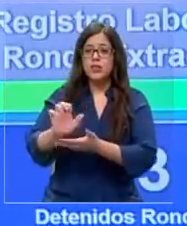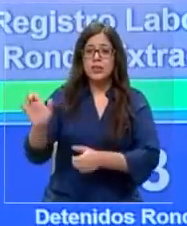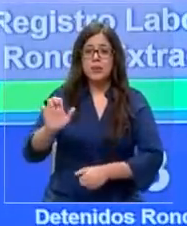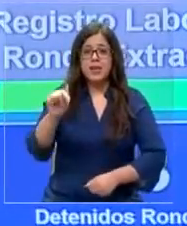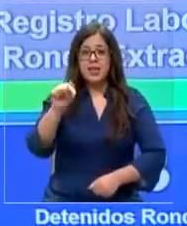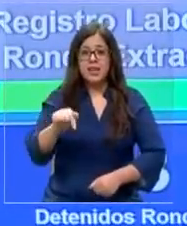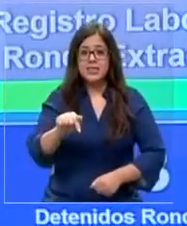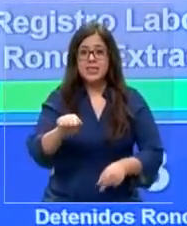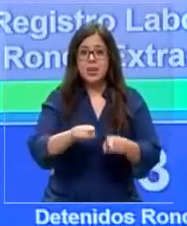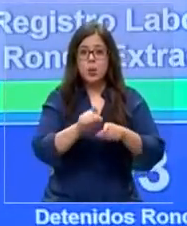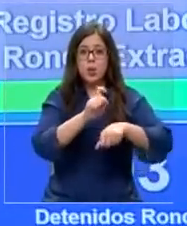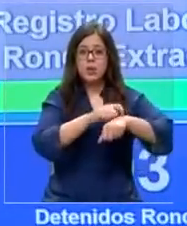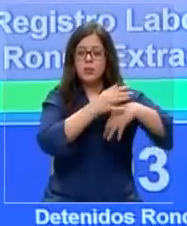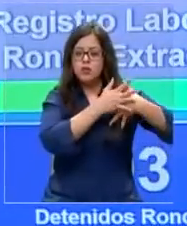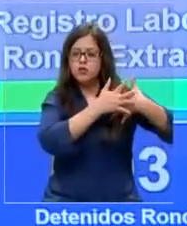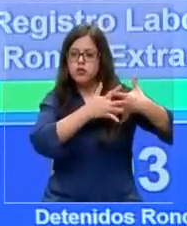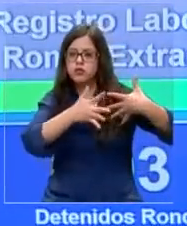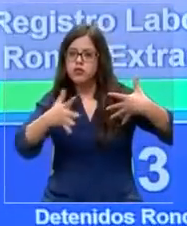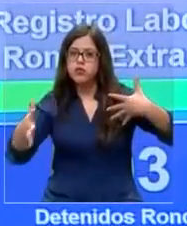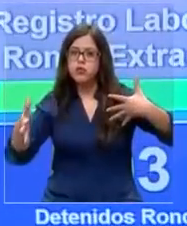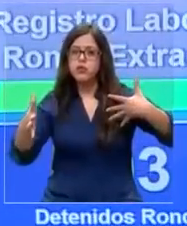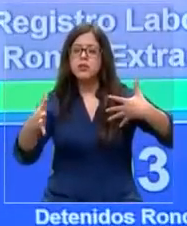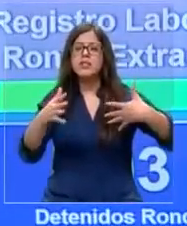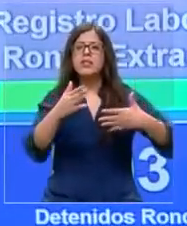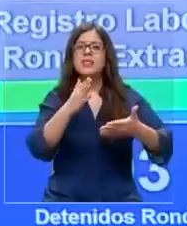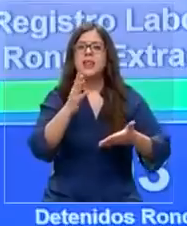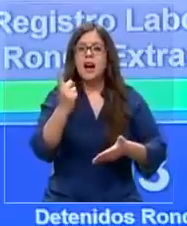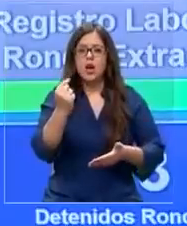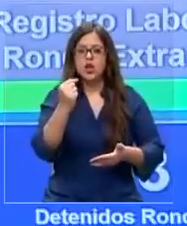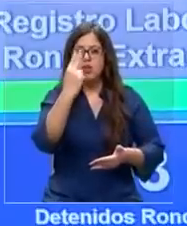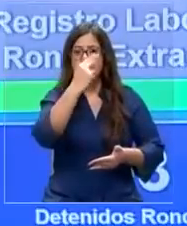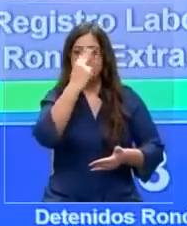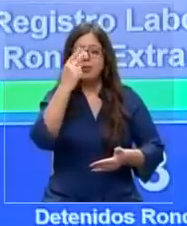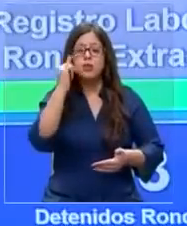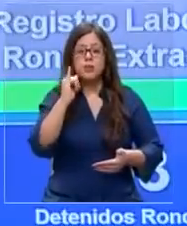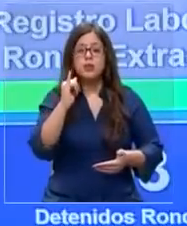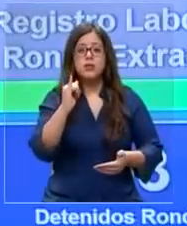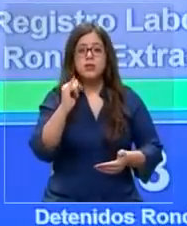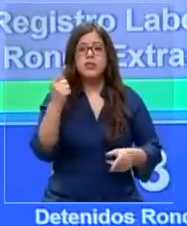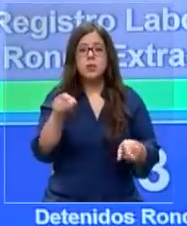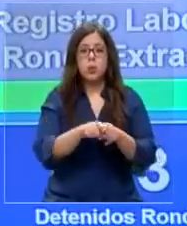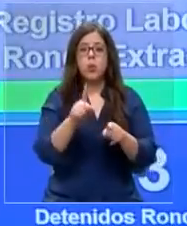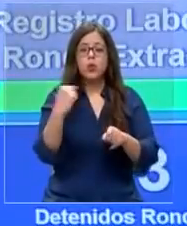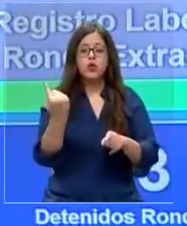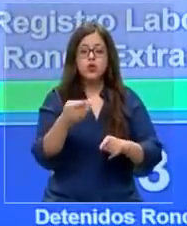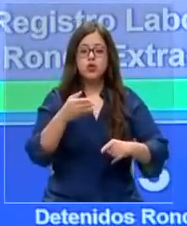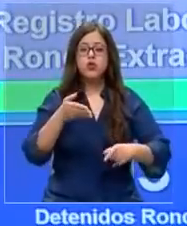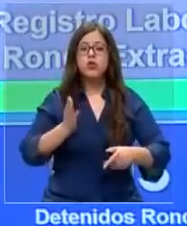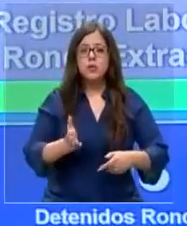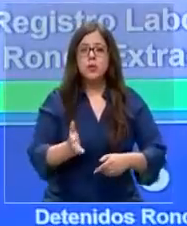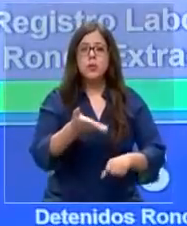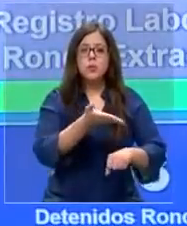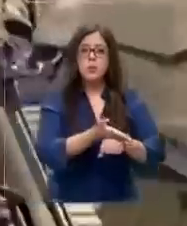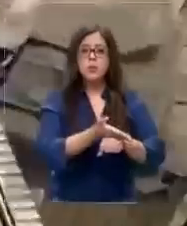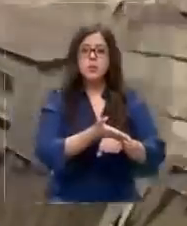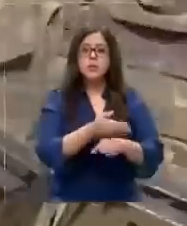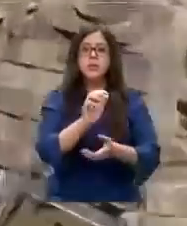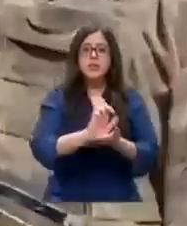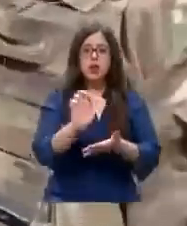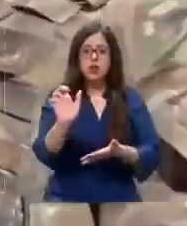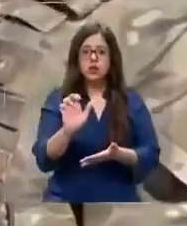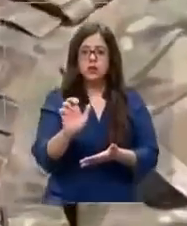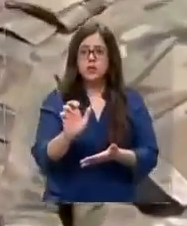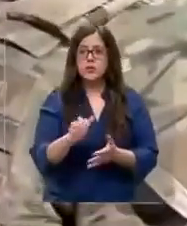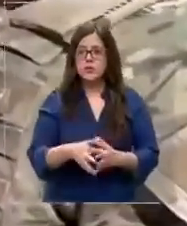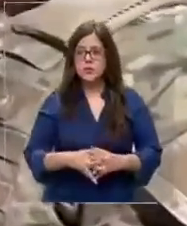menos en el tiempo que queda, cierto, de aquí al 11 de marzo. Pero sí, nosotros vamos a seguir solicitando el estado de